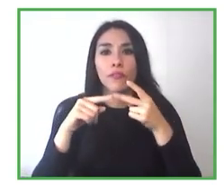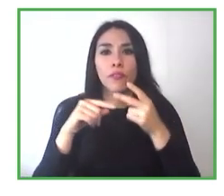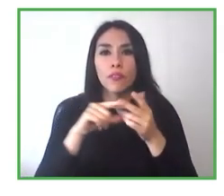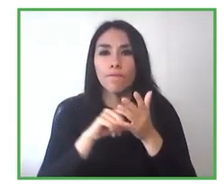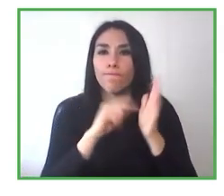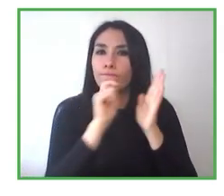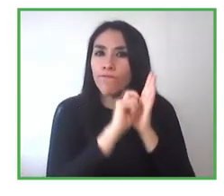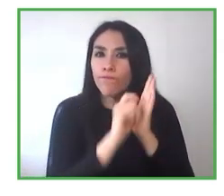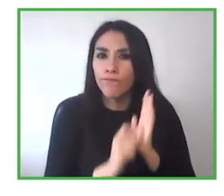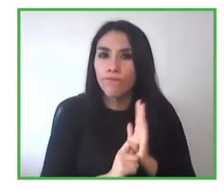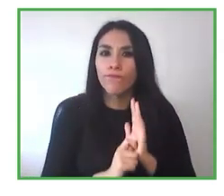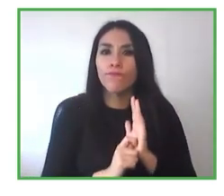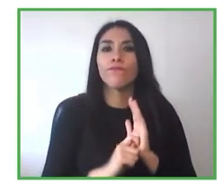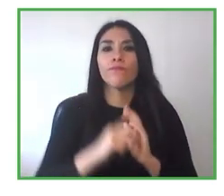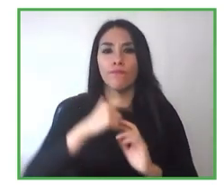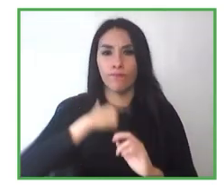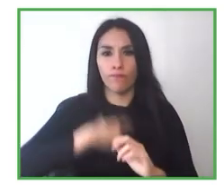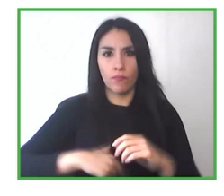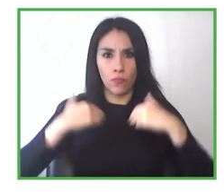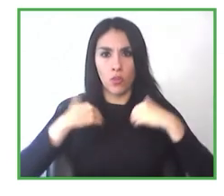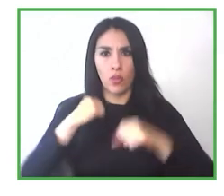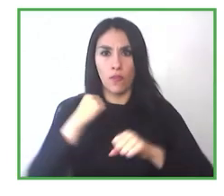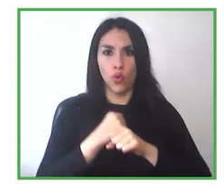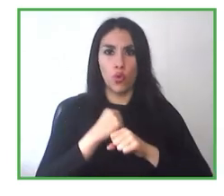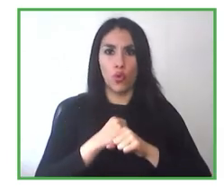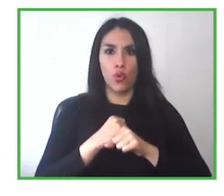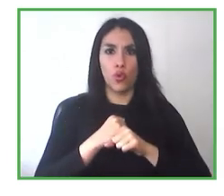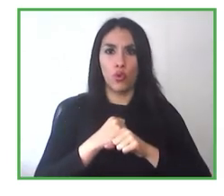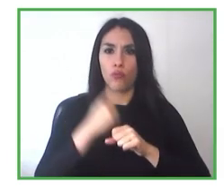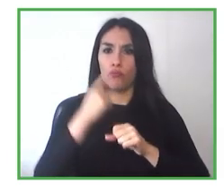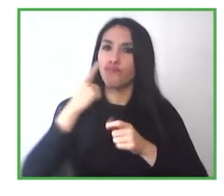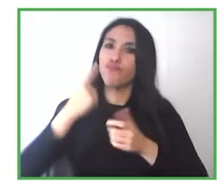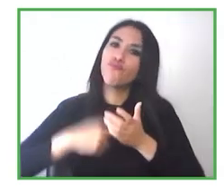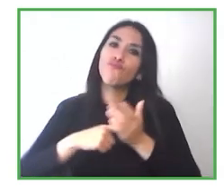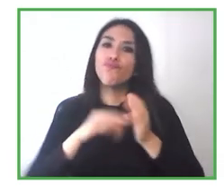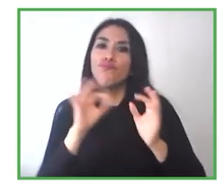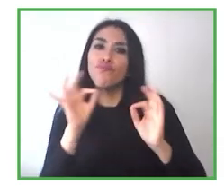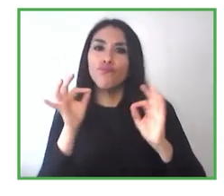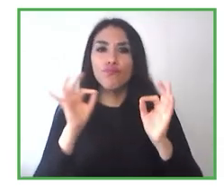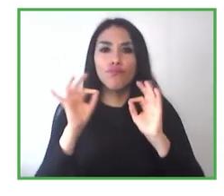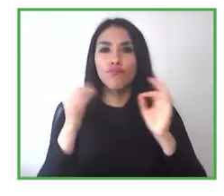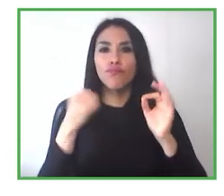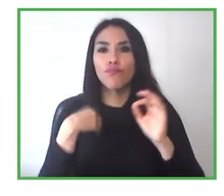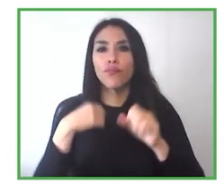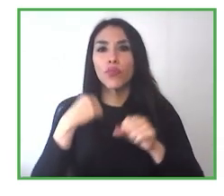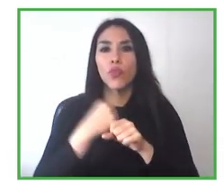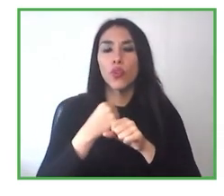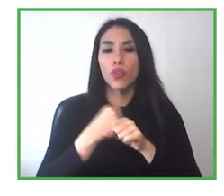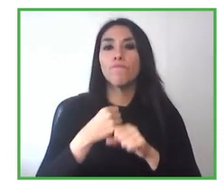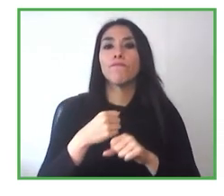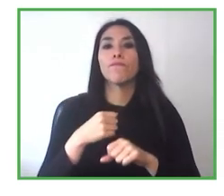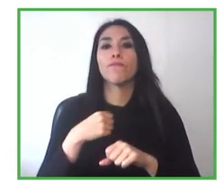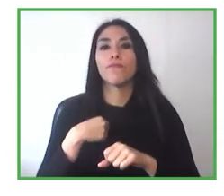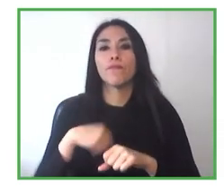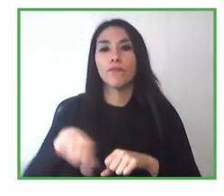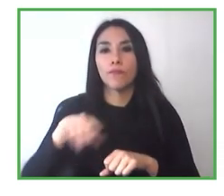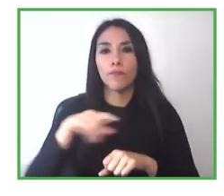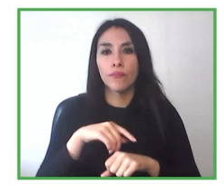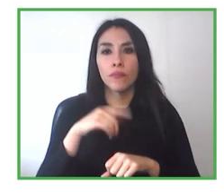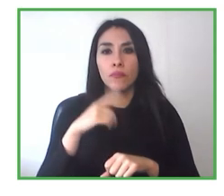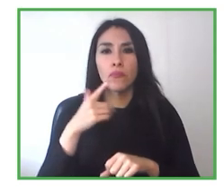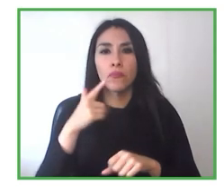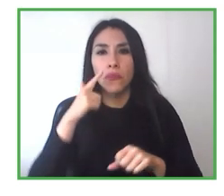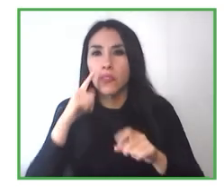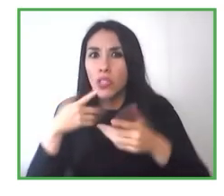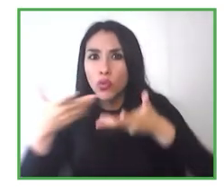tres ámbitos esenciales, hábitos laborales, los aspectos más relacionales y sociales, y todo lo que es el área productividad